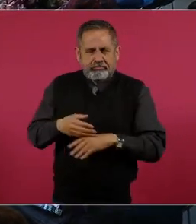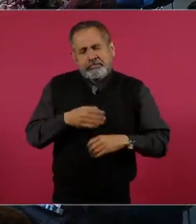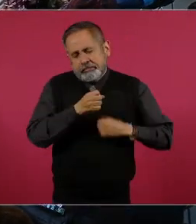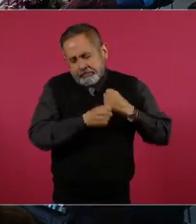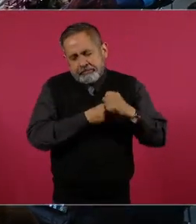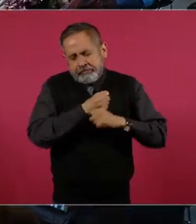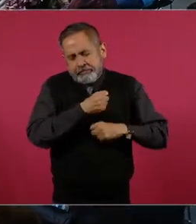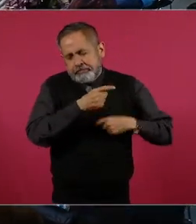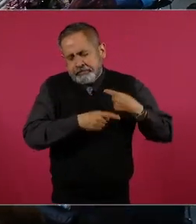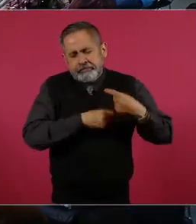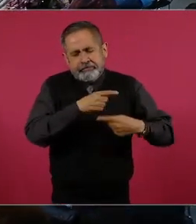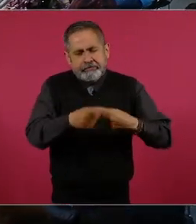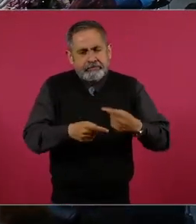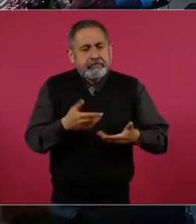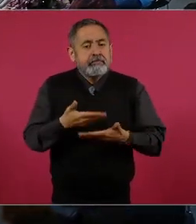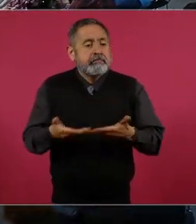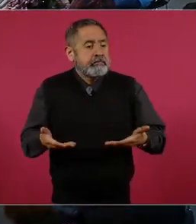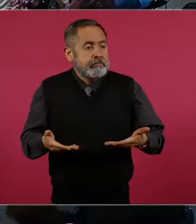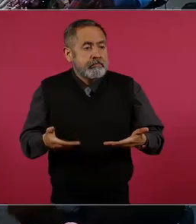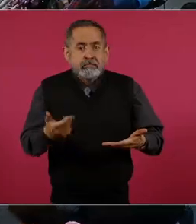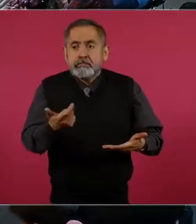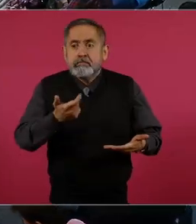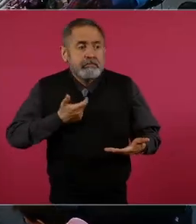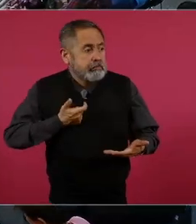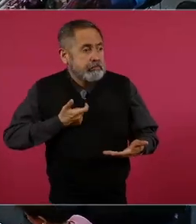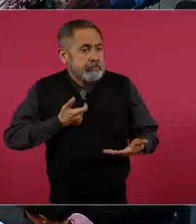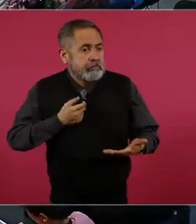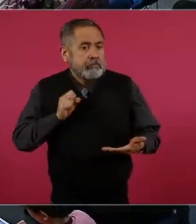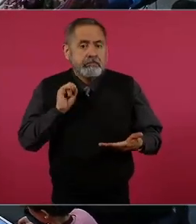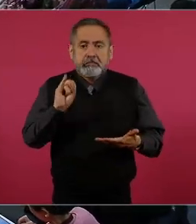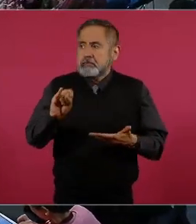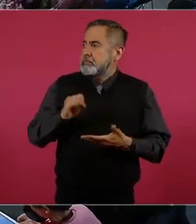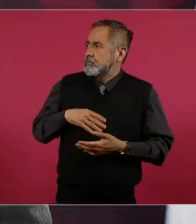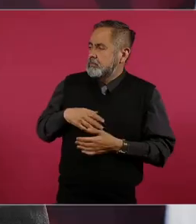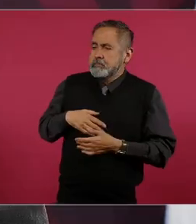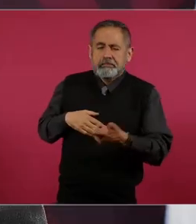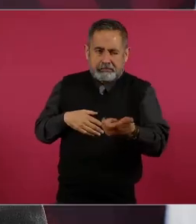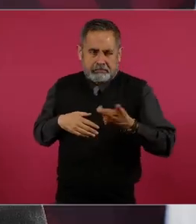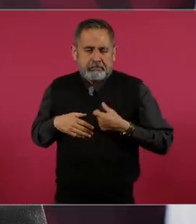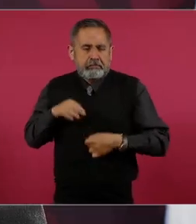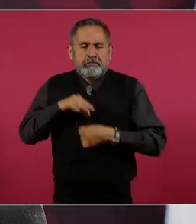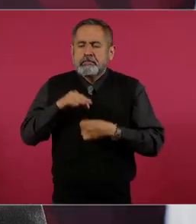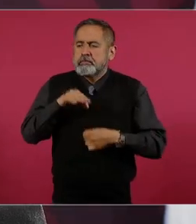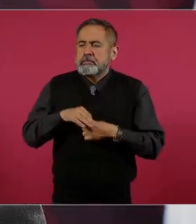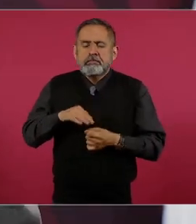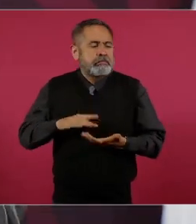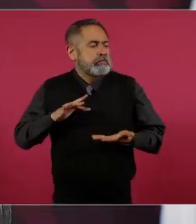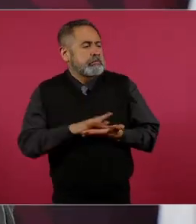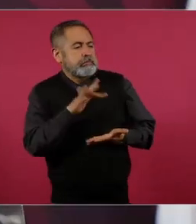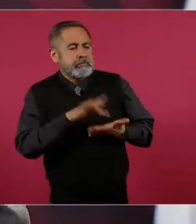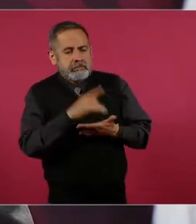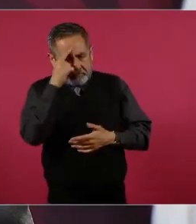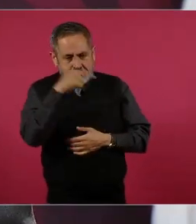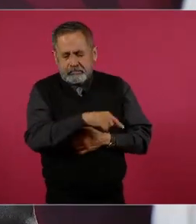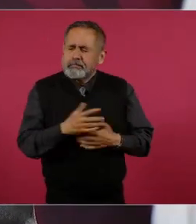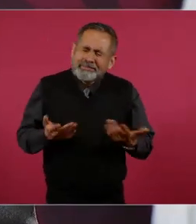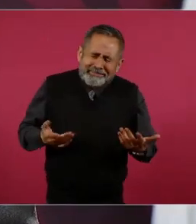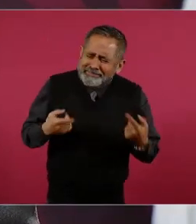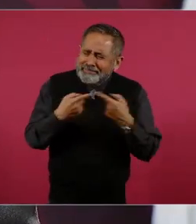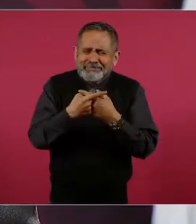pues encima de eso todavía piden dinero para votar por la reforma.